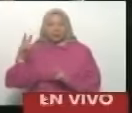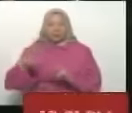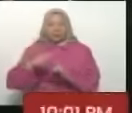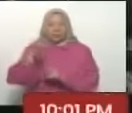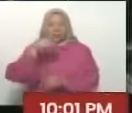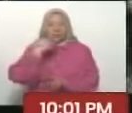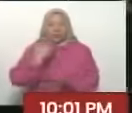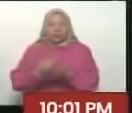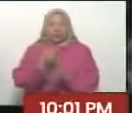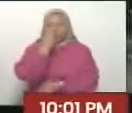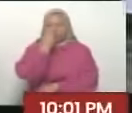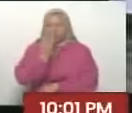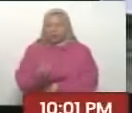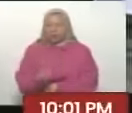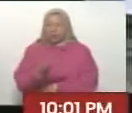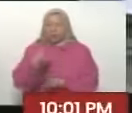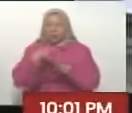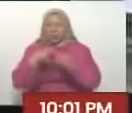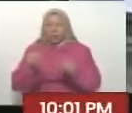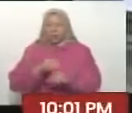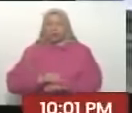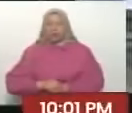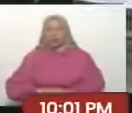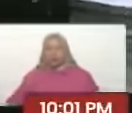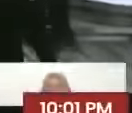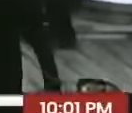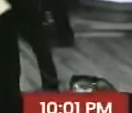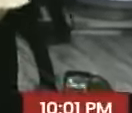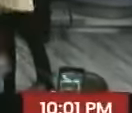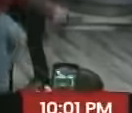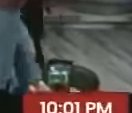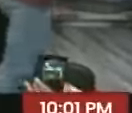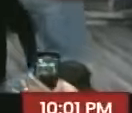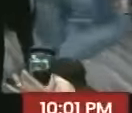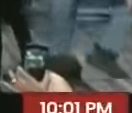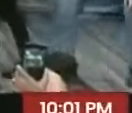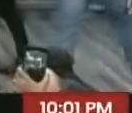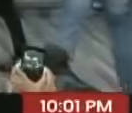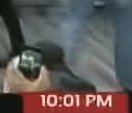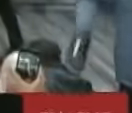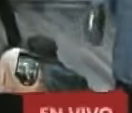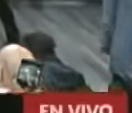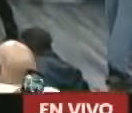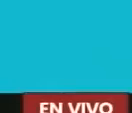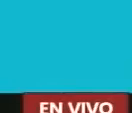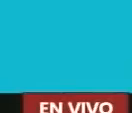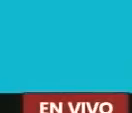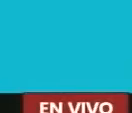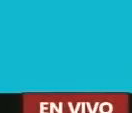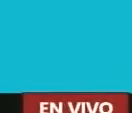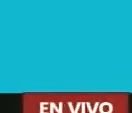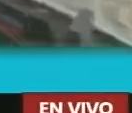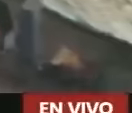Gracias a los invitados y a las invitadas. Gracias, gracias. Gracias. Gracias.